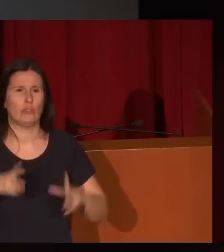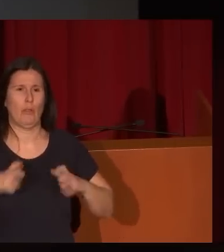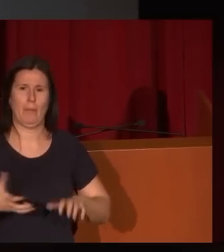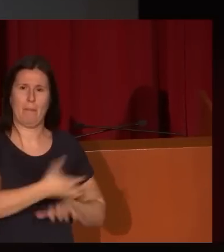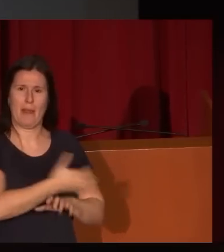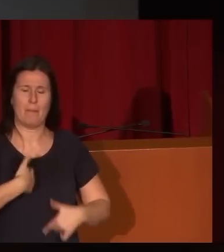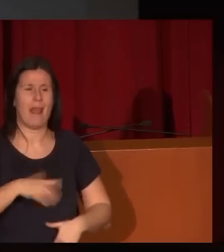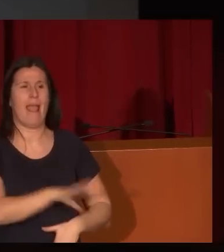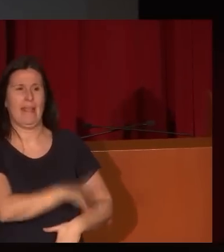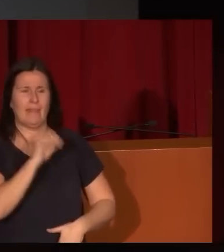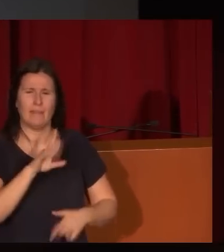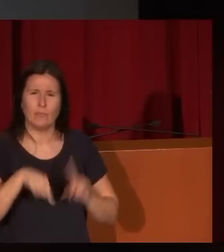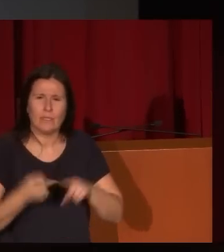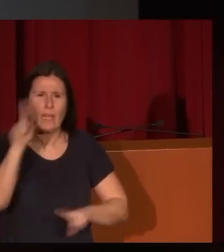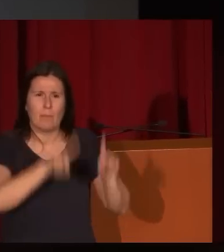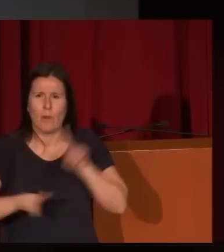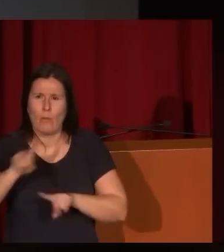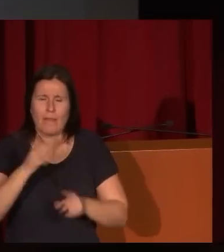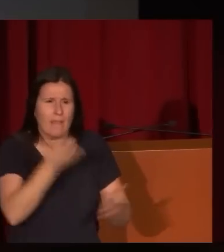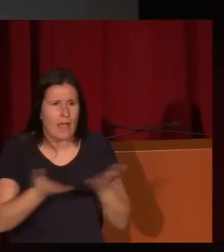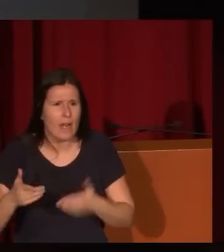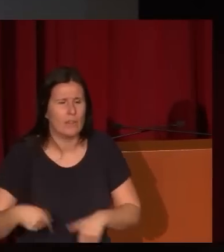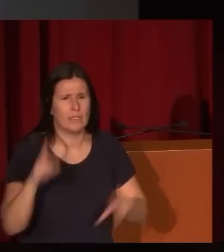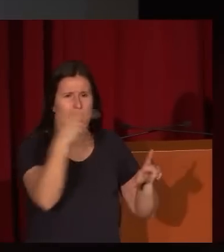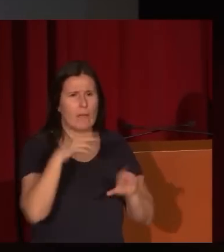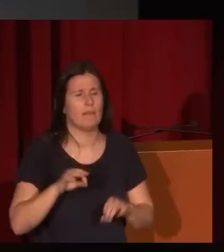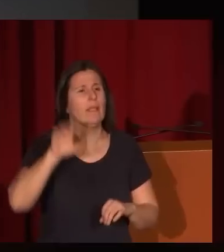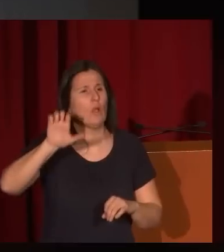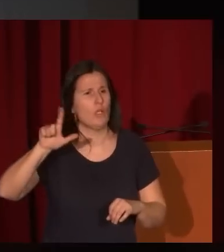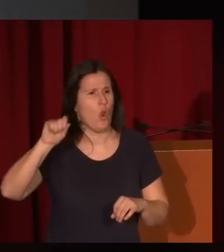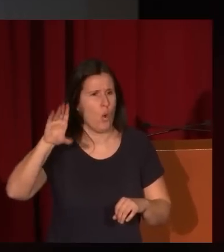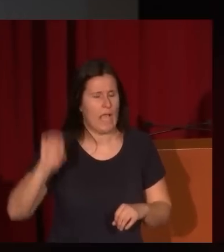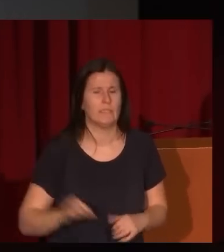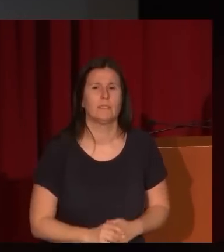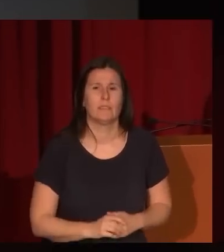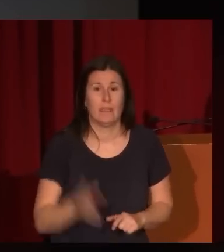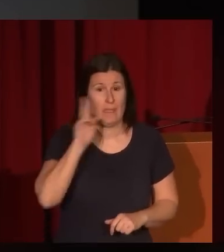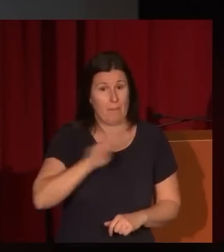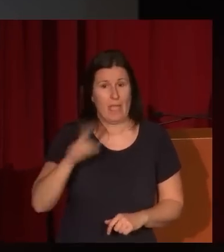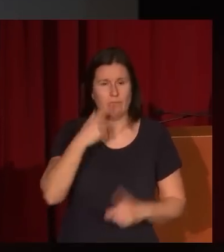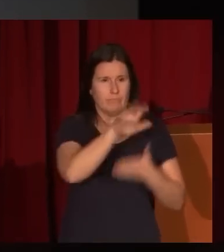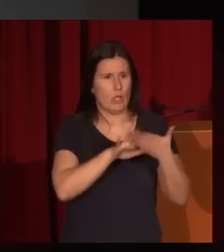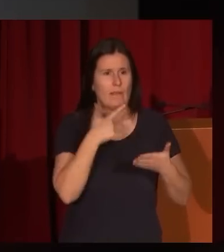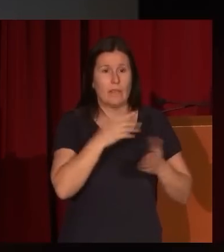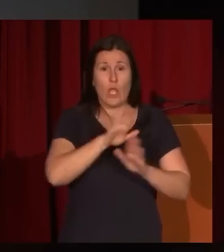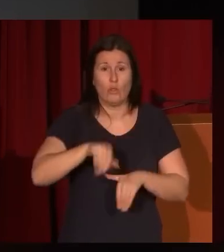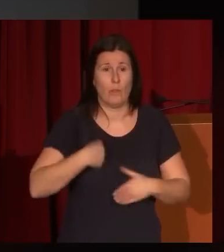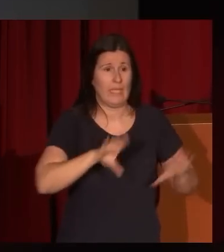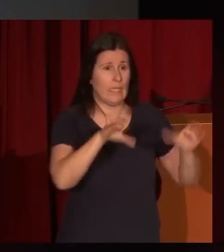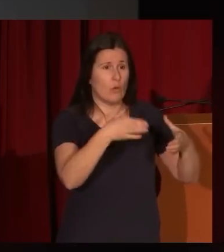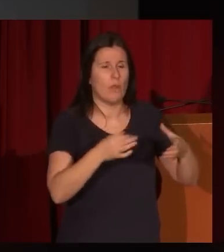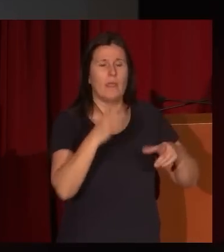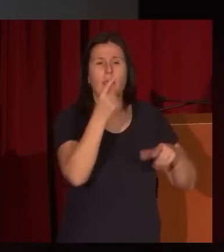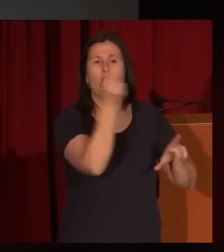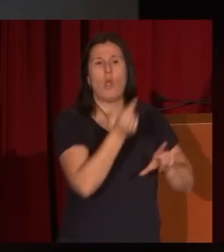entender todo el problema que supone la valoración de la obra de Eugenio Lucas. Y vean ustedes lo que dice, el último de este grupo de